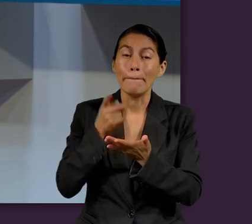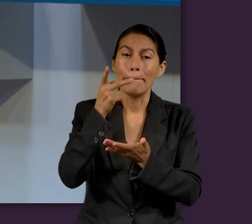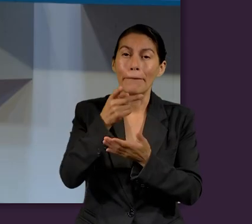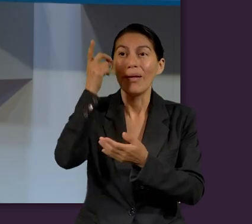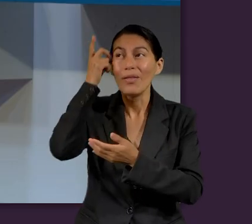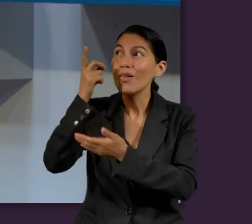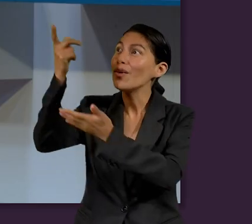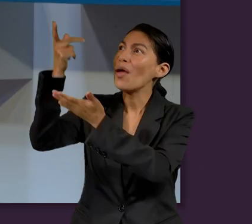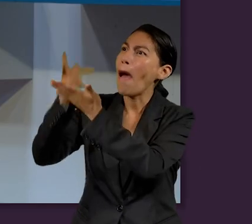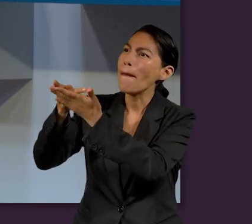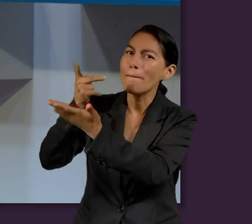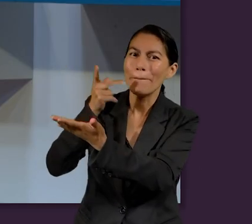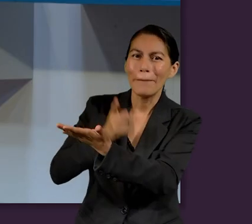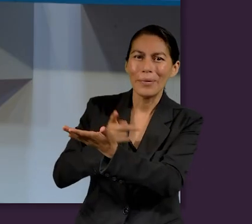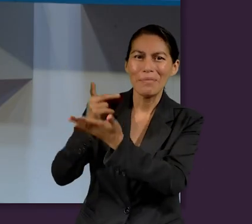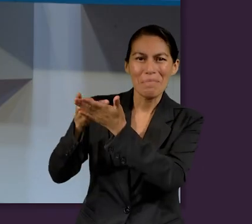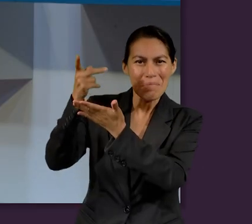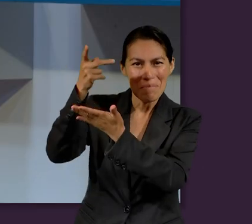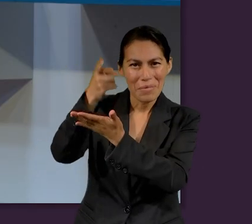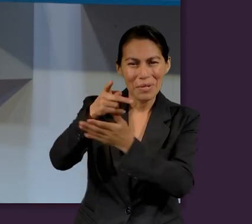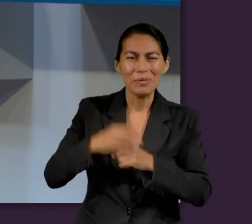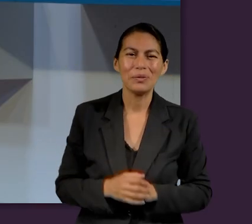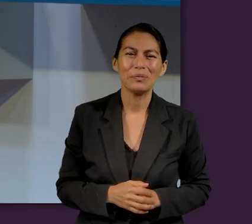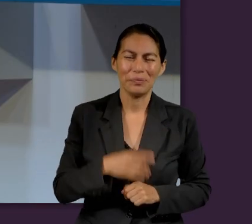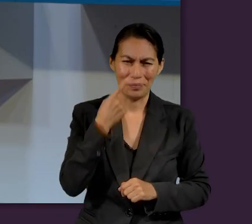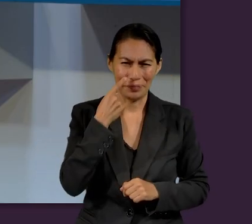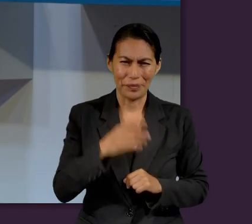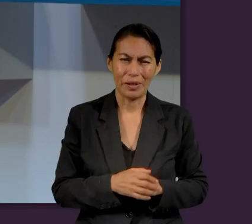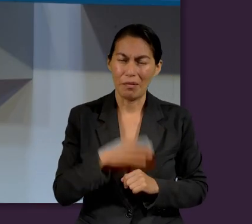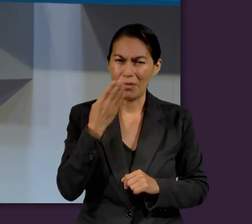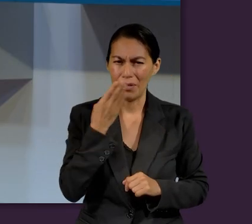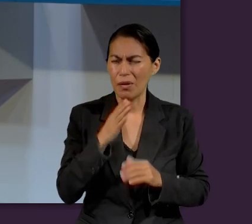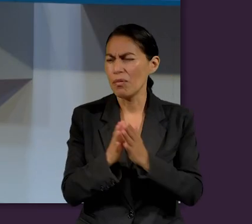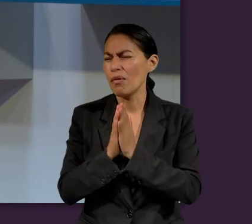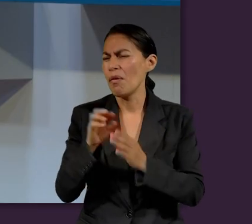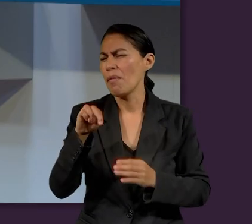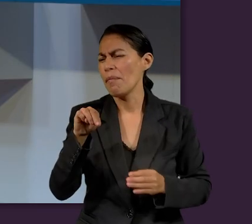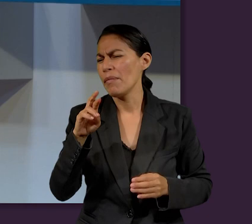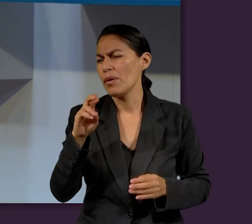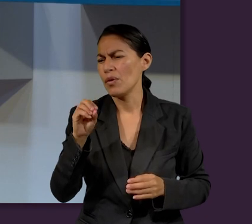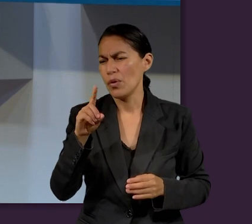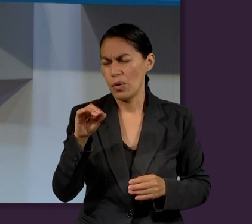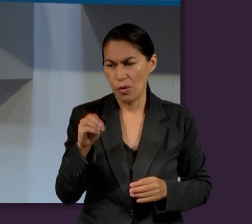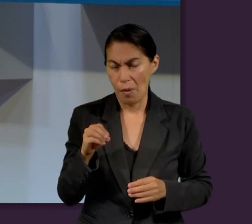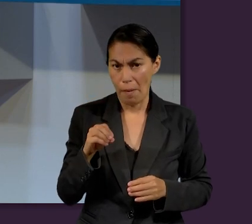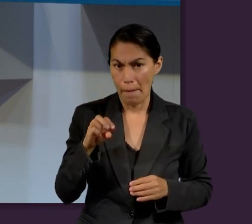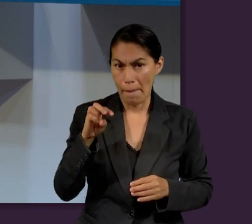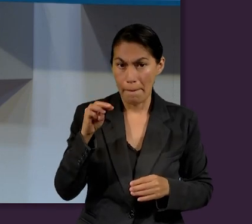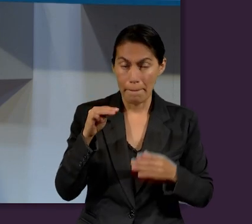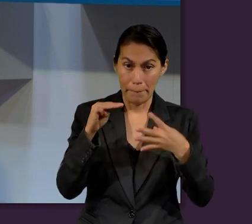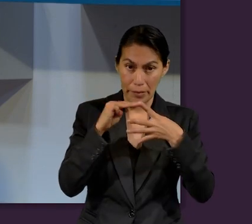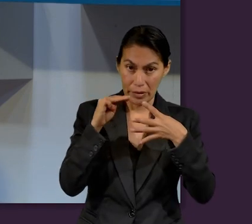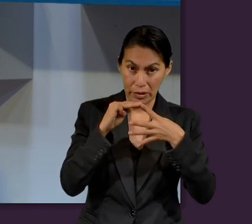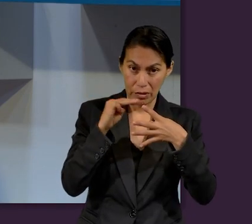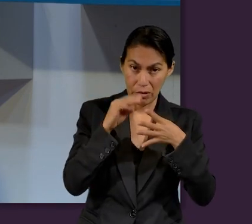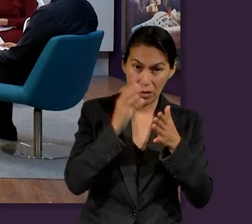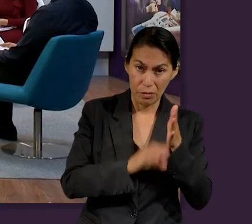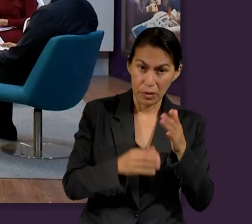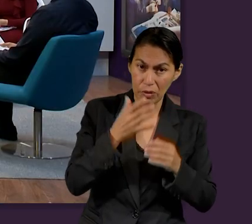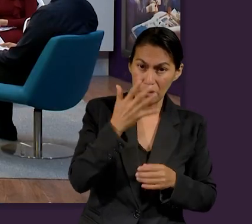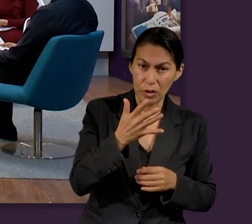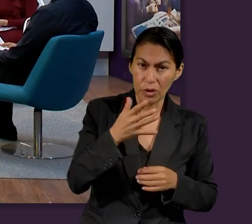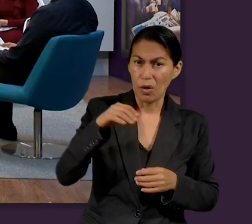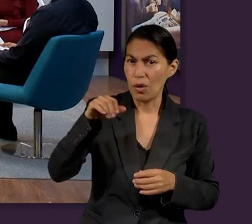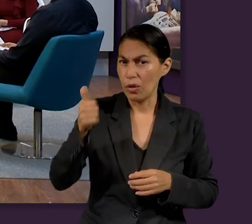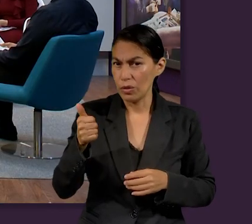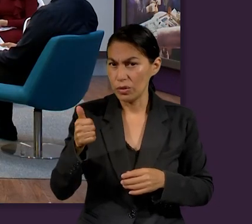esta tierra. Esto lo refleja, si eres tan amable, Merodio, leer Mateo capítulo 5, 11 y